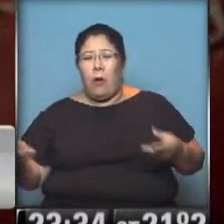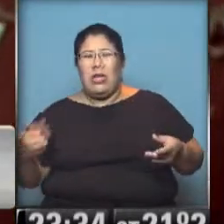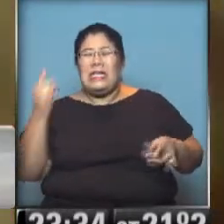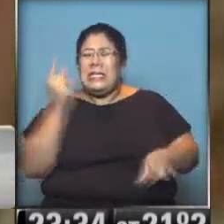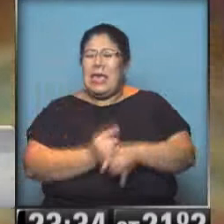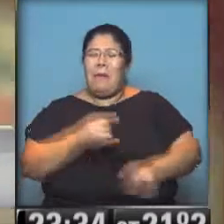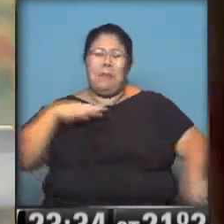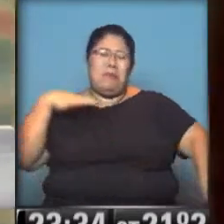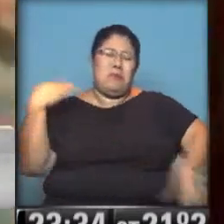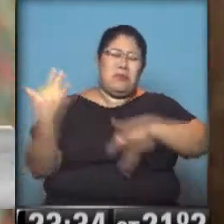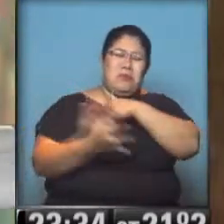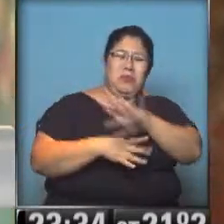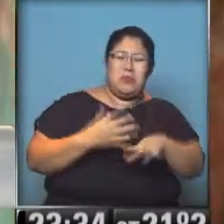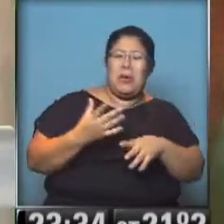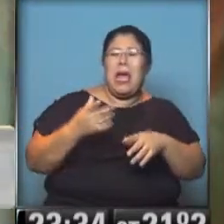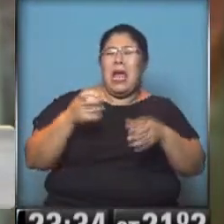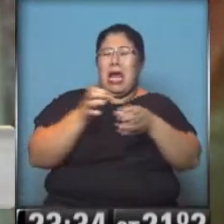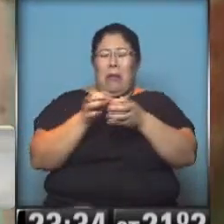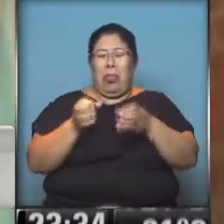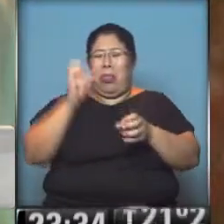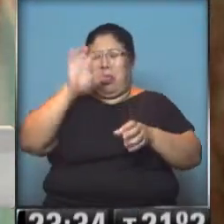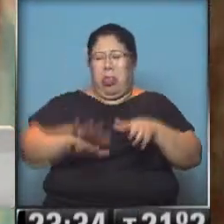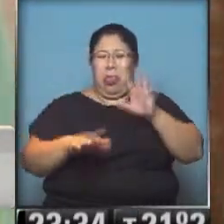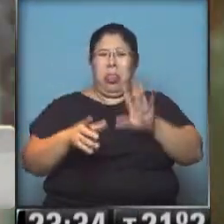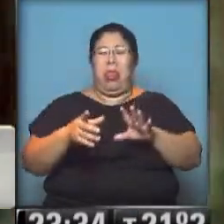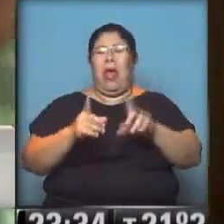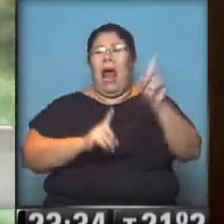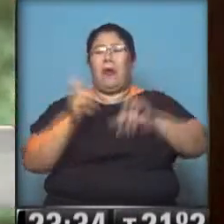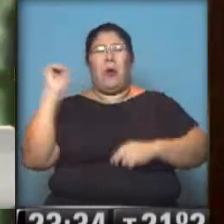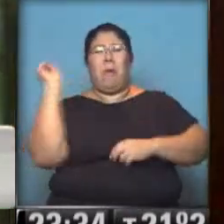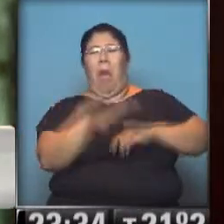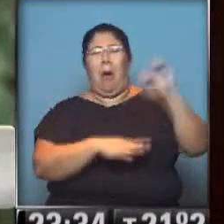buñuelos pisados, cagándose a buñuelazos.